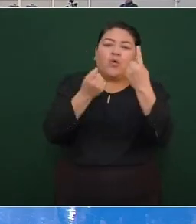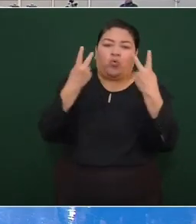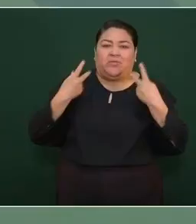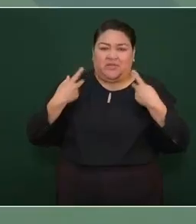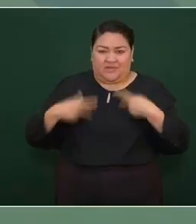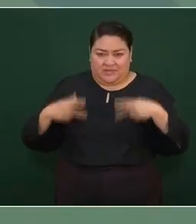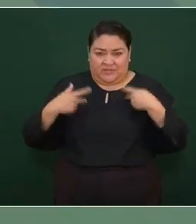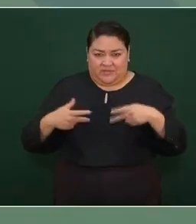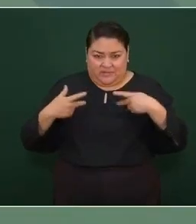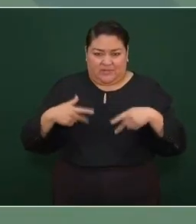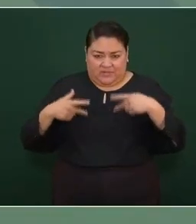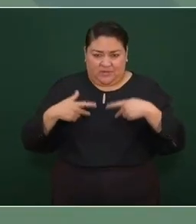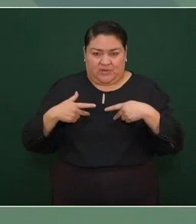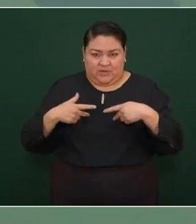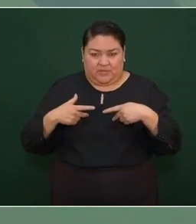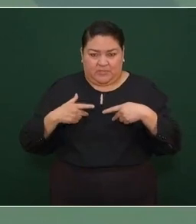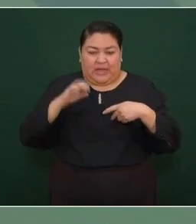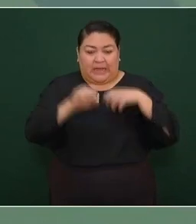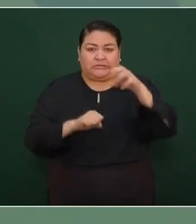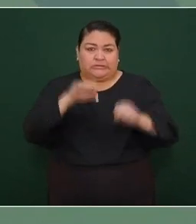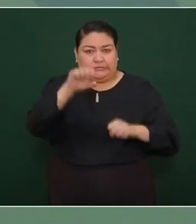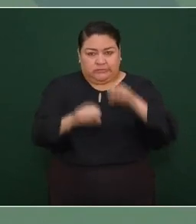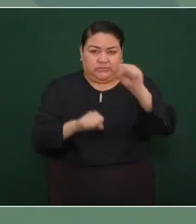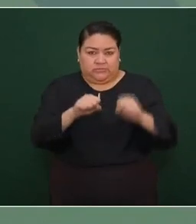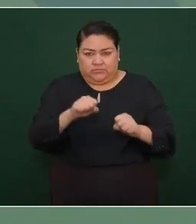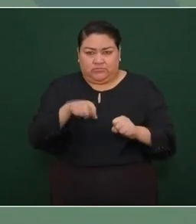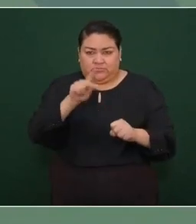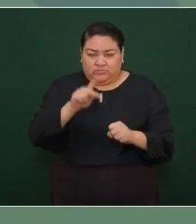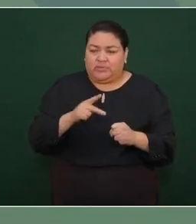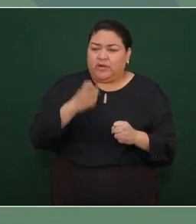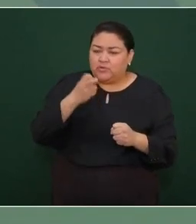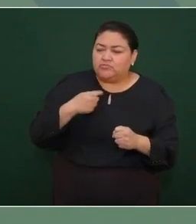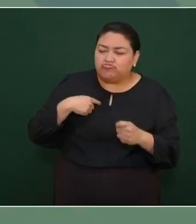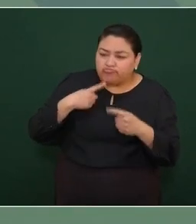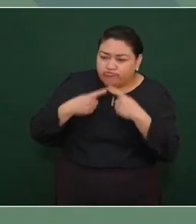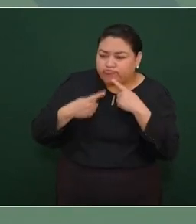al derecho de vía eso lo estamos haciendo en el Istmo